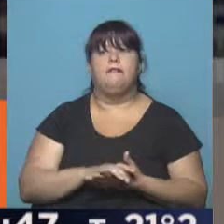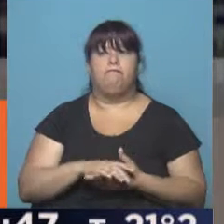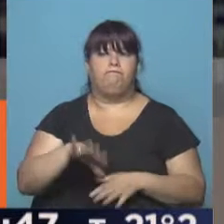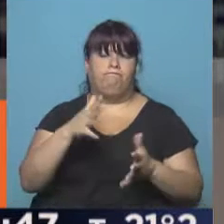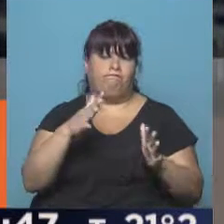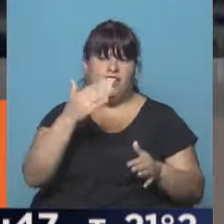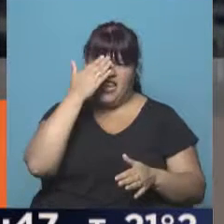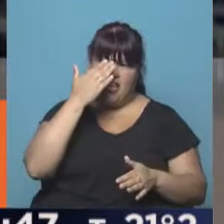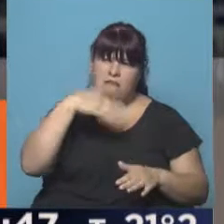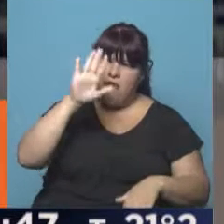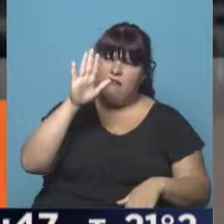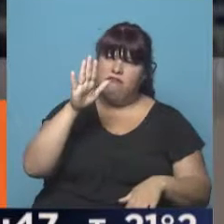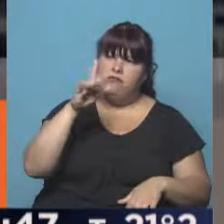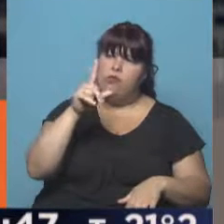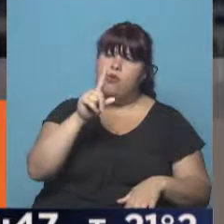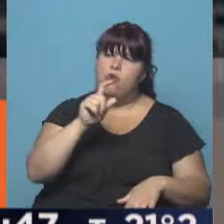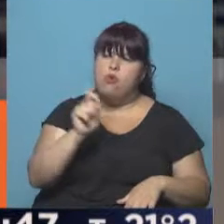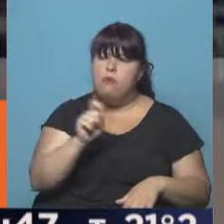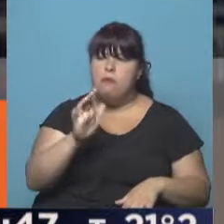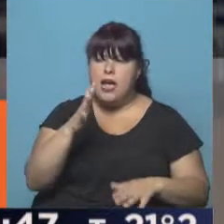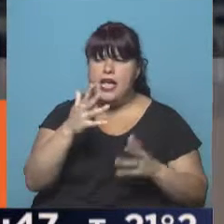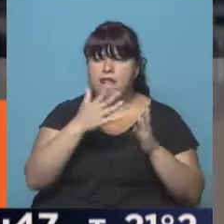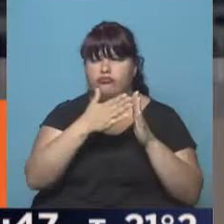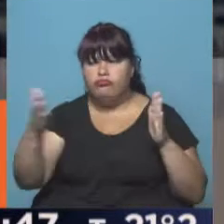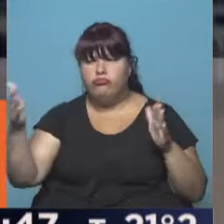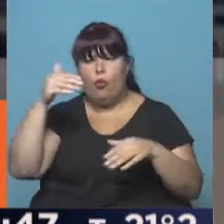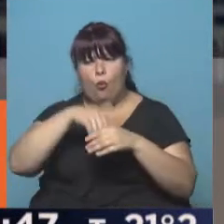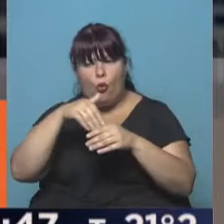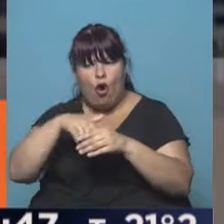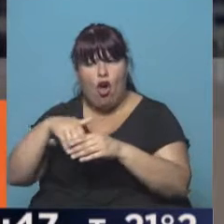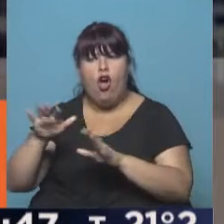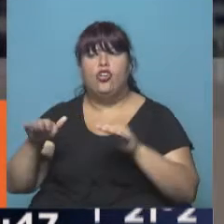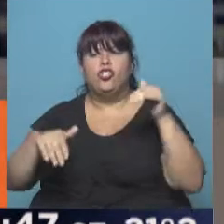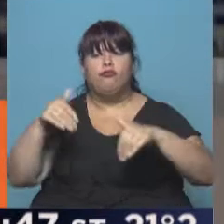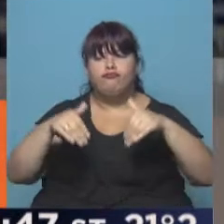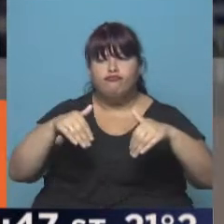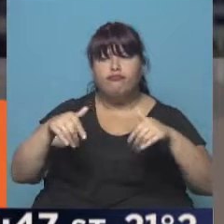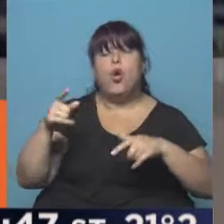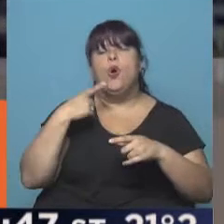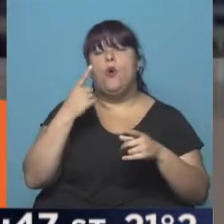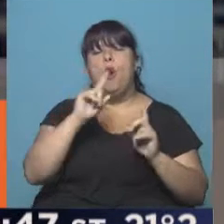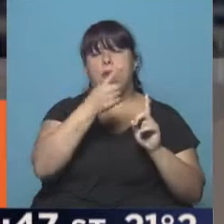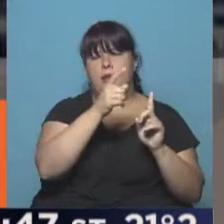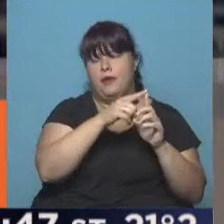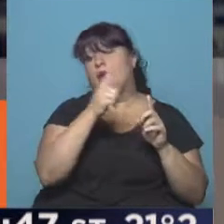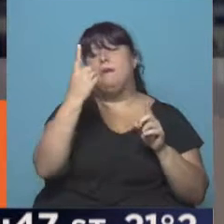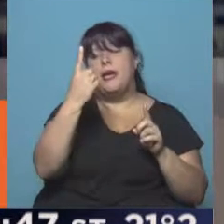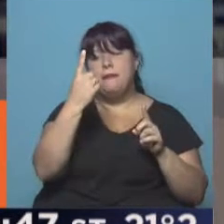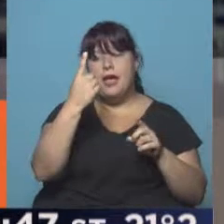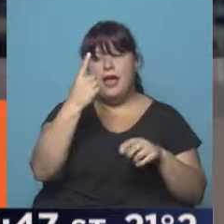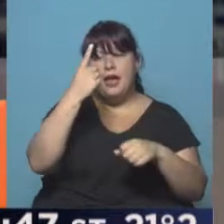lleva más o menos como 15, dice más de, sí, un mes, más o menos el proceso electoral y bueno, se vota de primero a, el